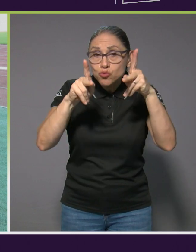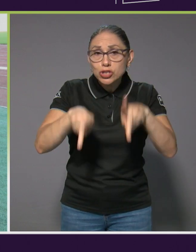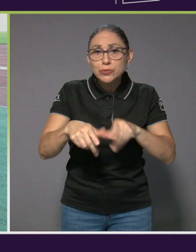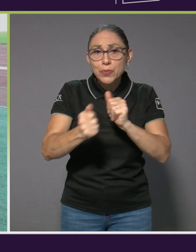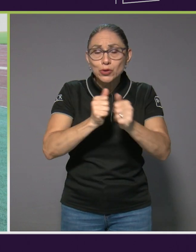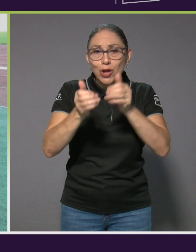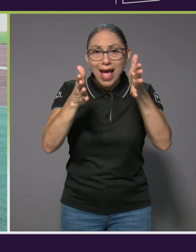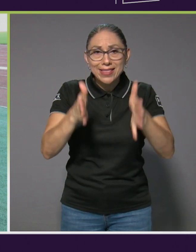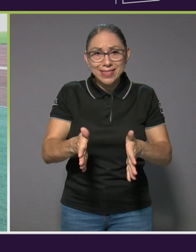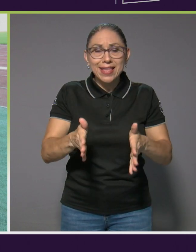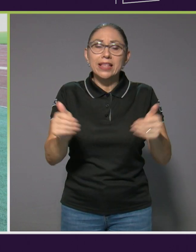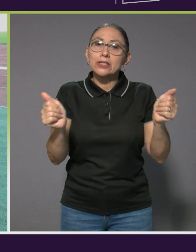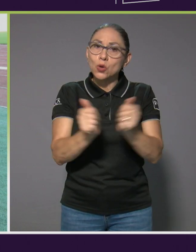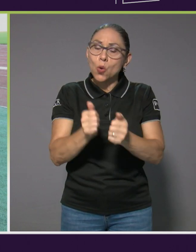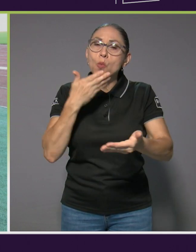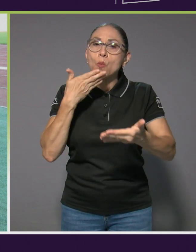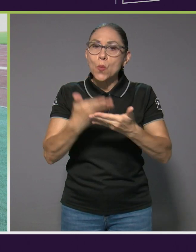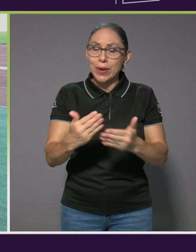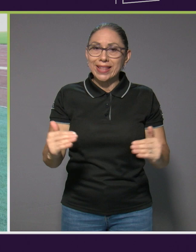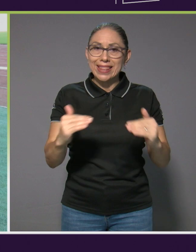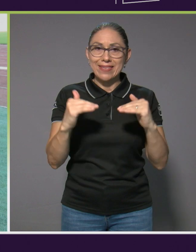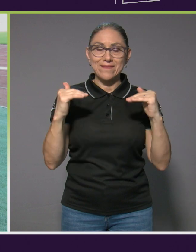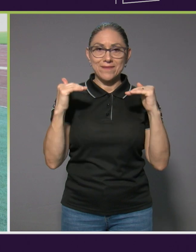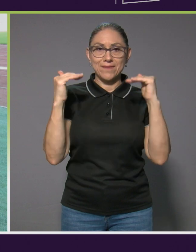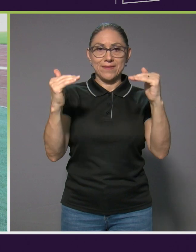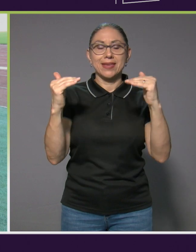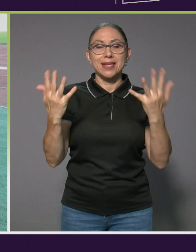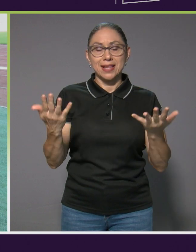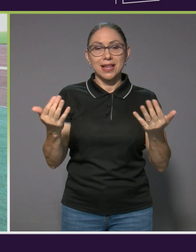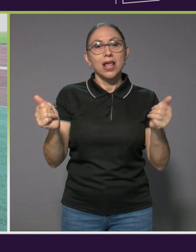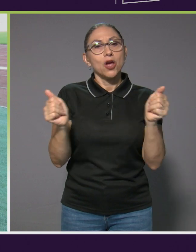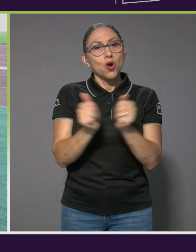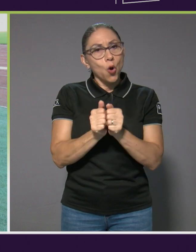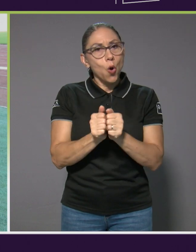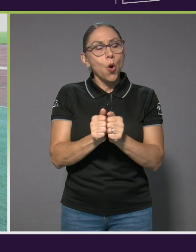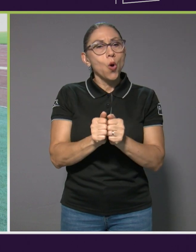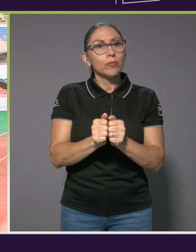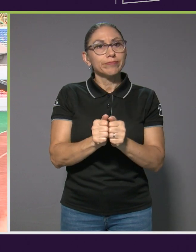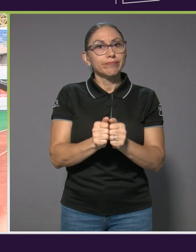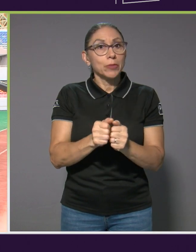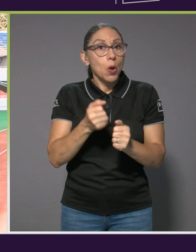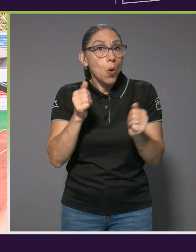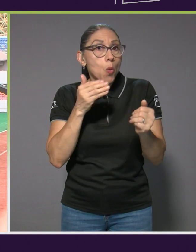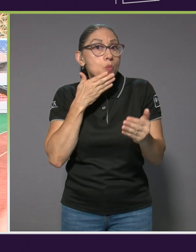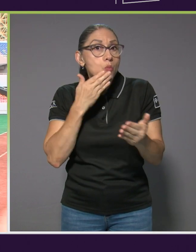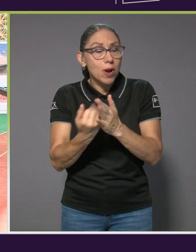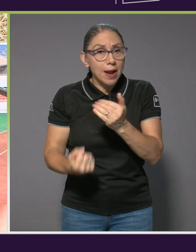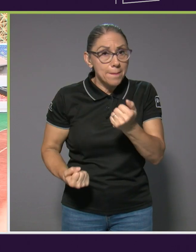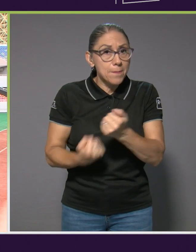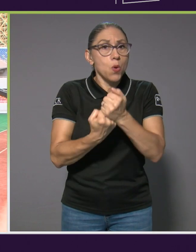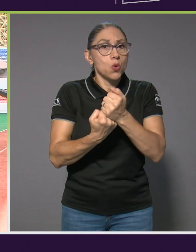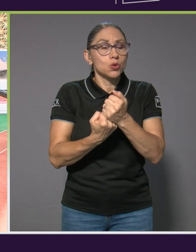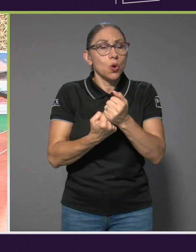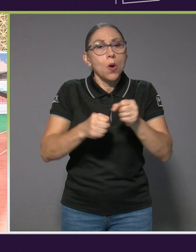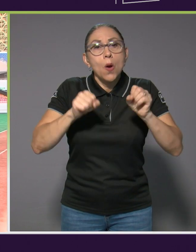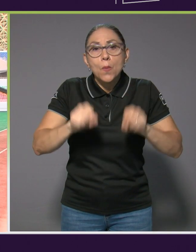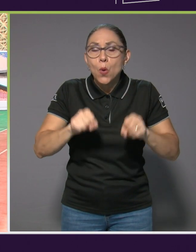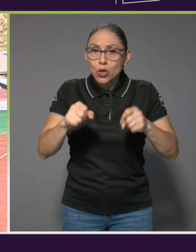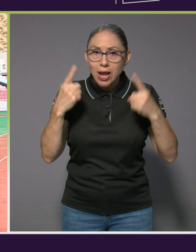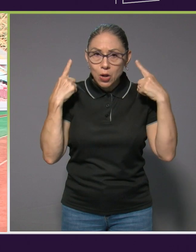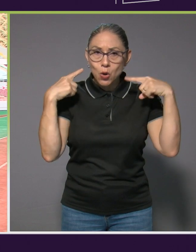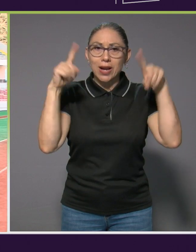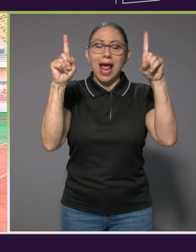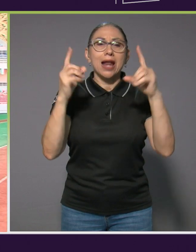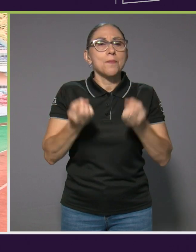con buen nivel, con un buen apoyo, se podrían lograr